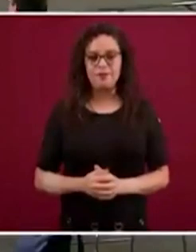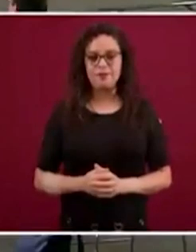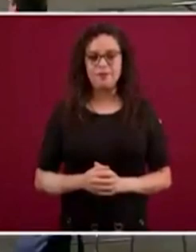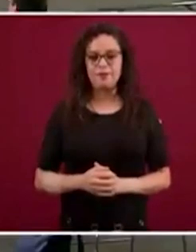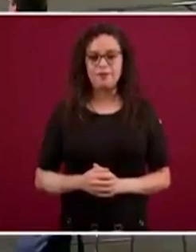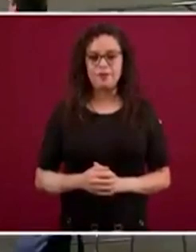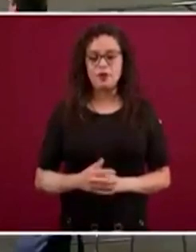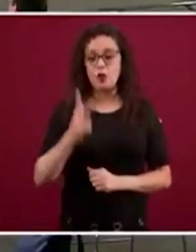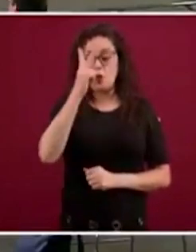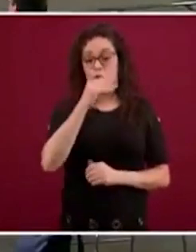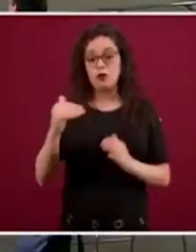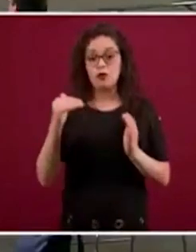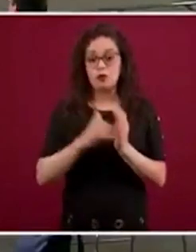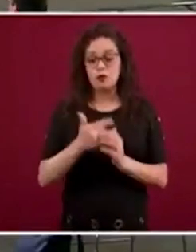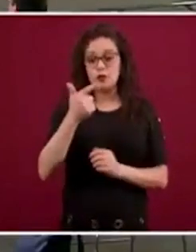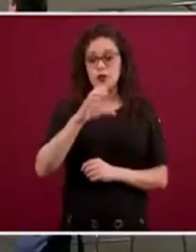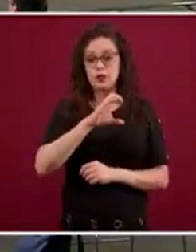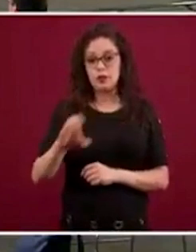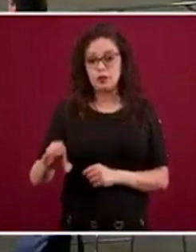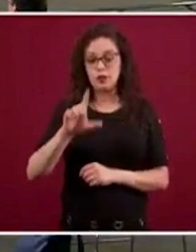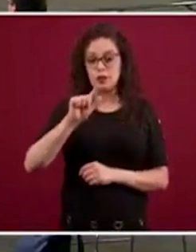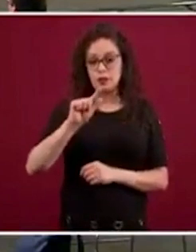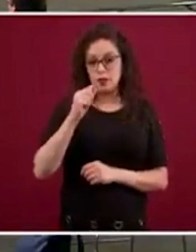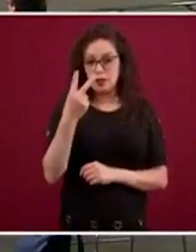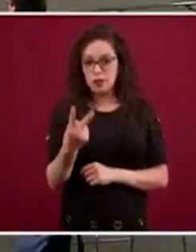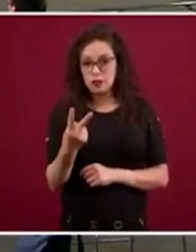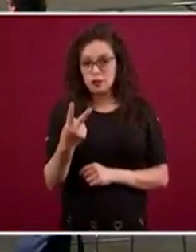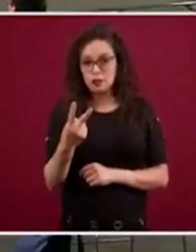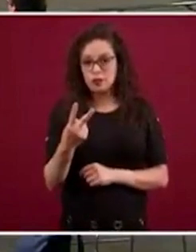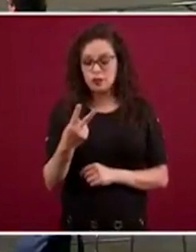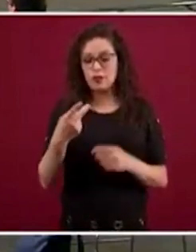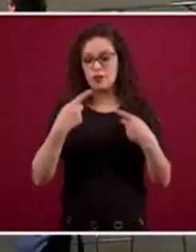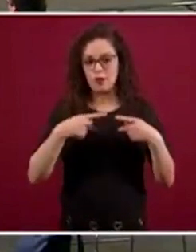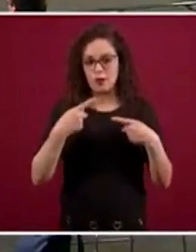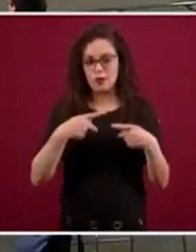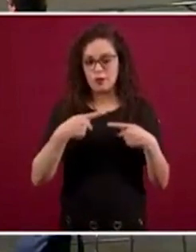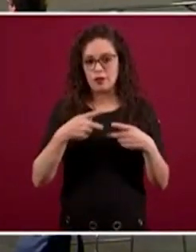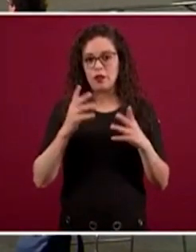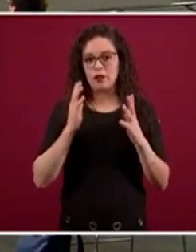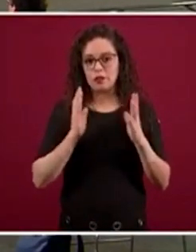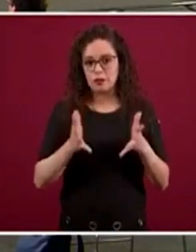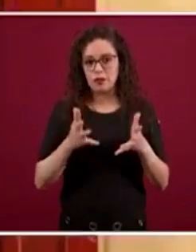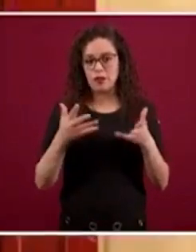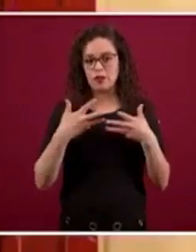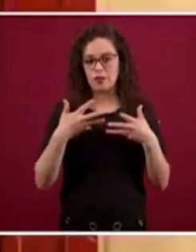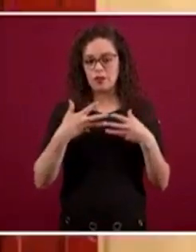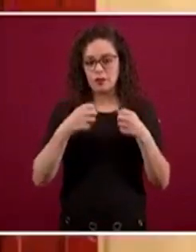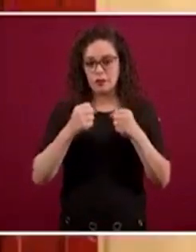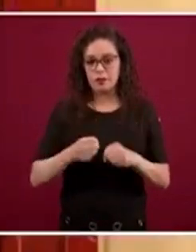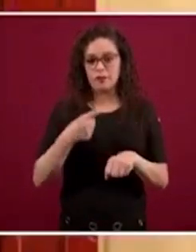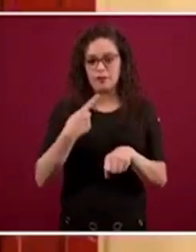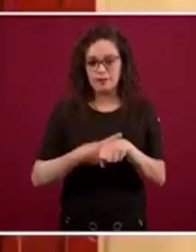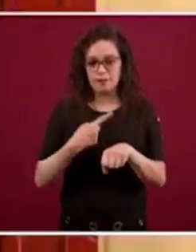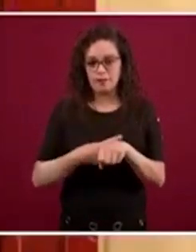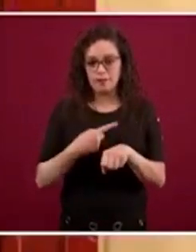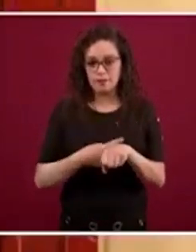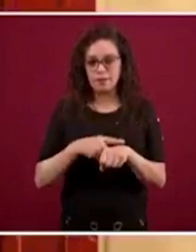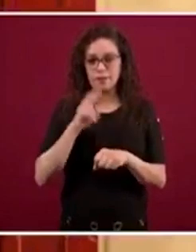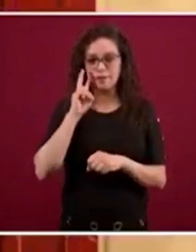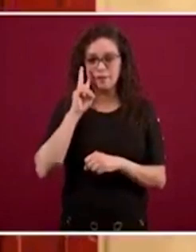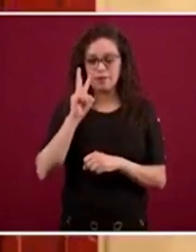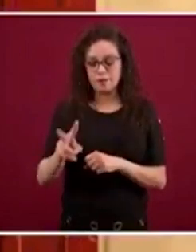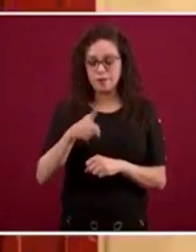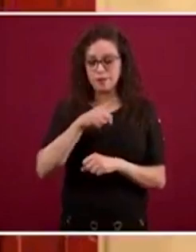confirmado, 8 mil 772 casos son los que se encontraron en la plataforma al